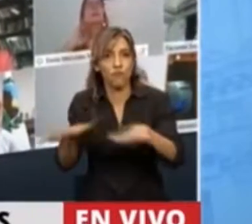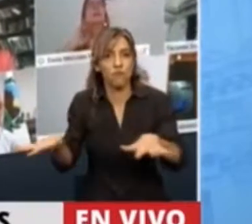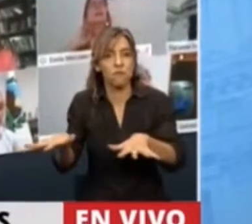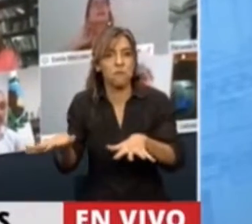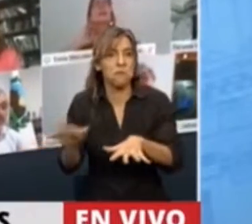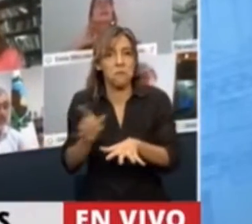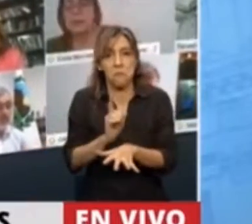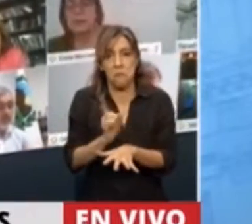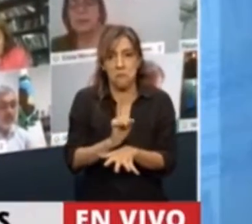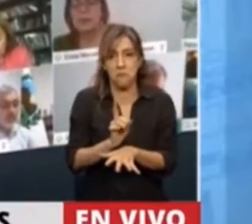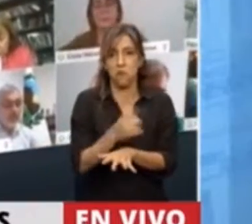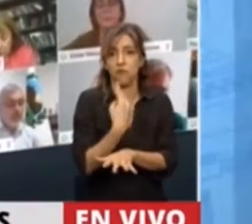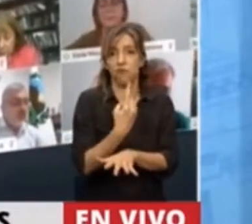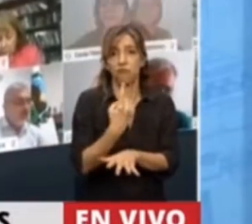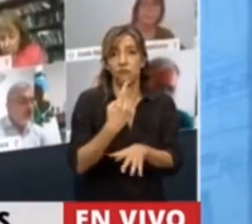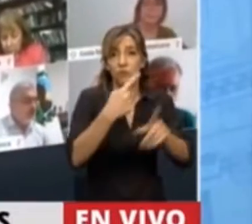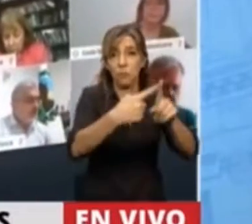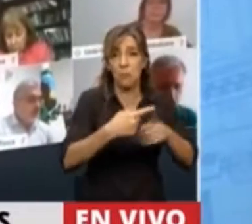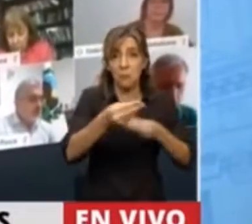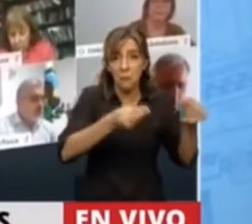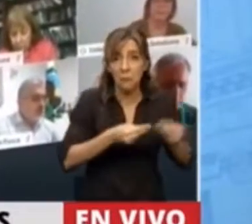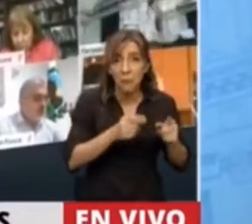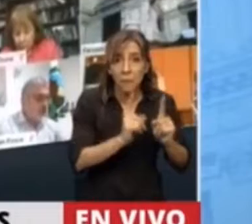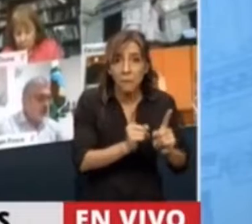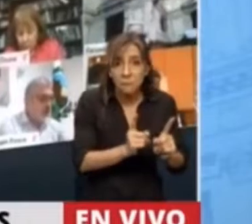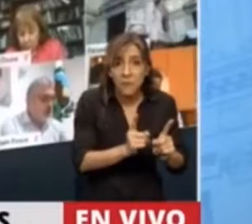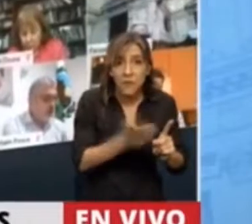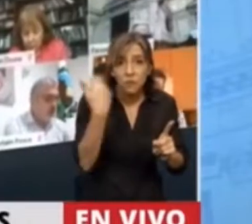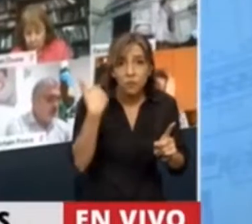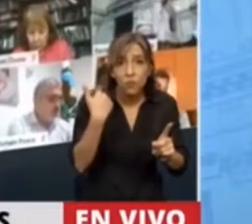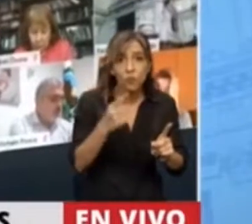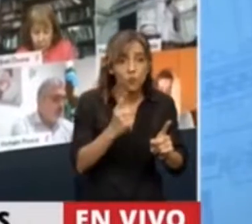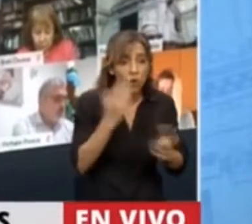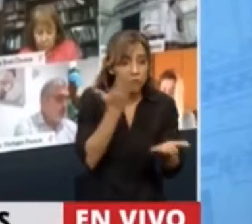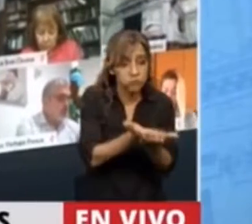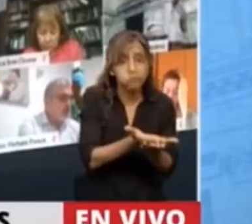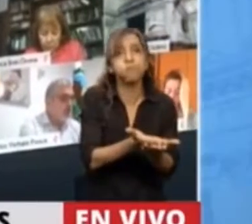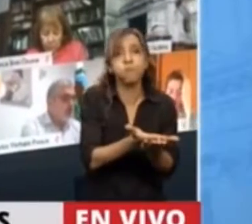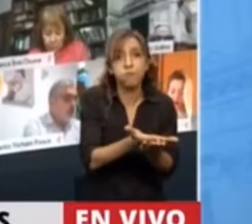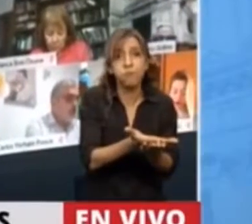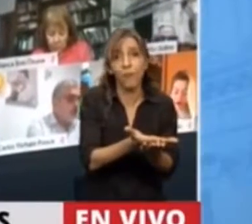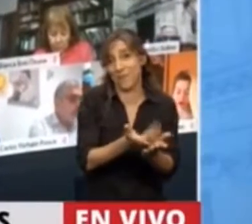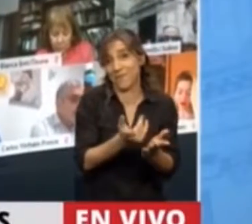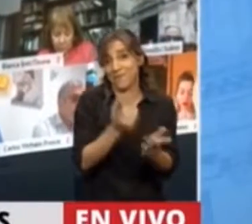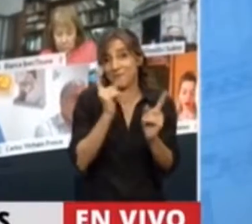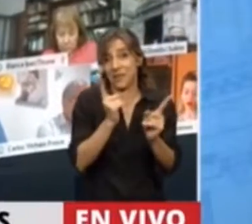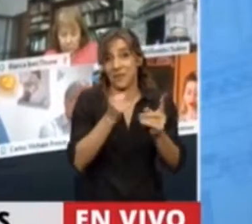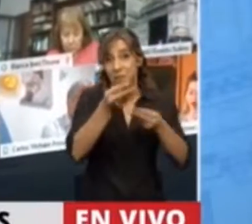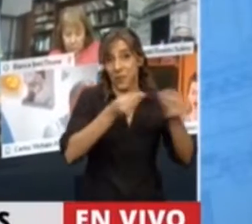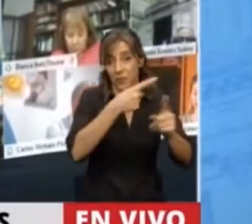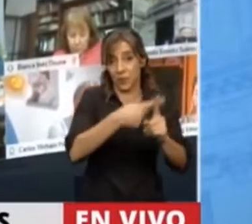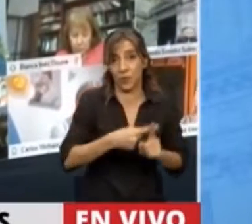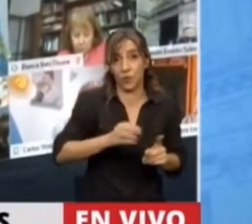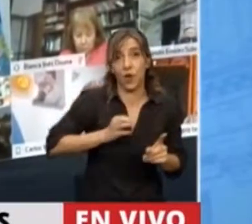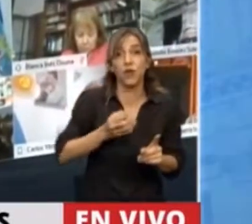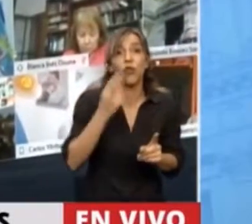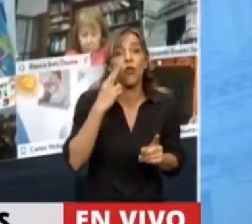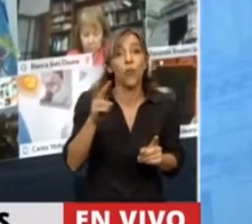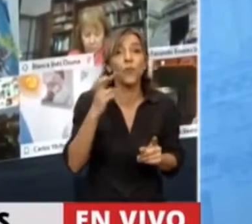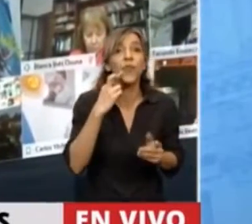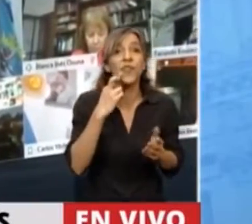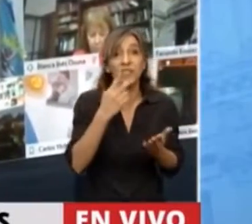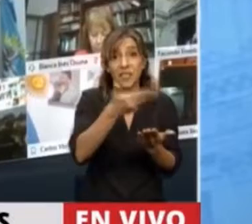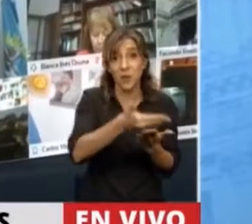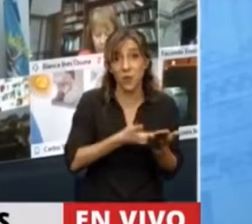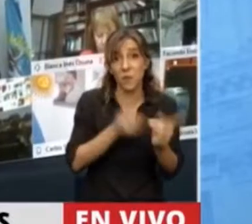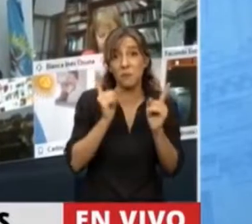debatiendo una ampliación sobre la base del presupuesto del 2019, es decir, del ajuste diseñado por